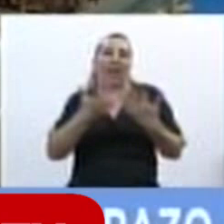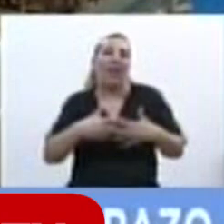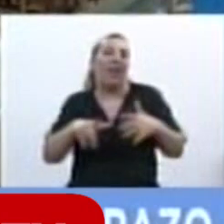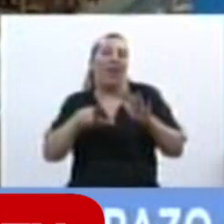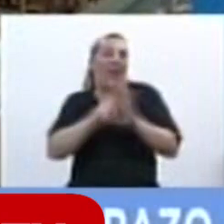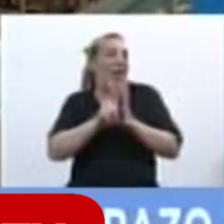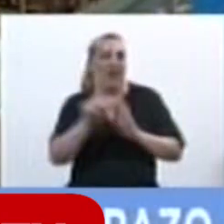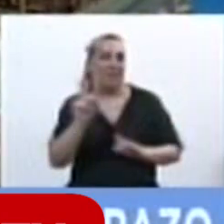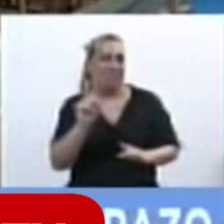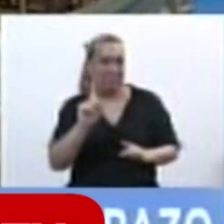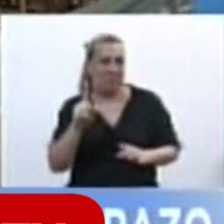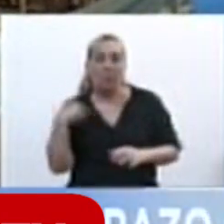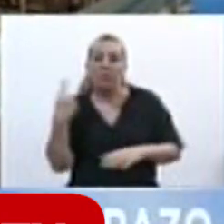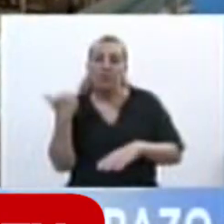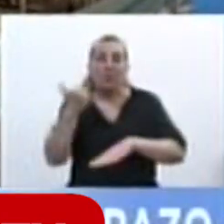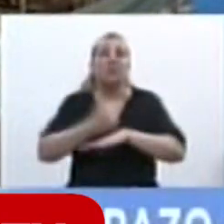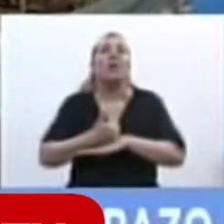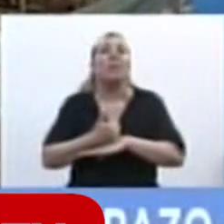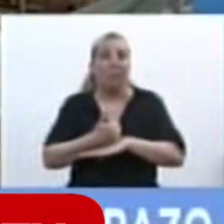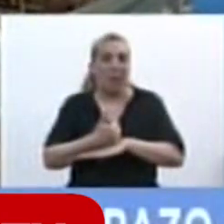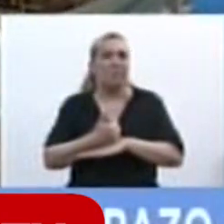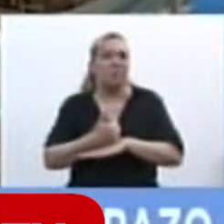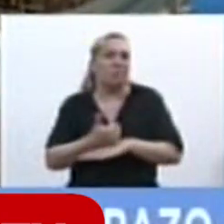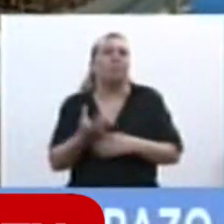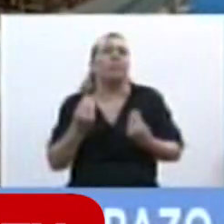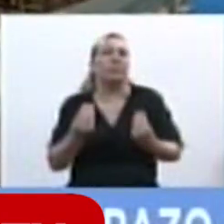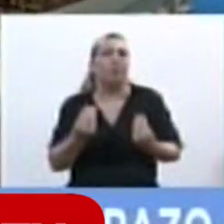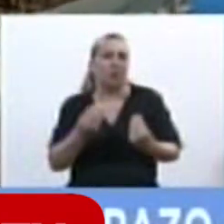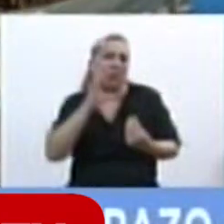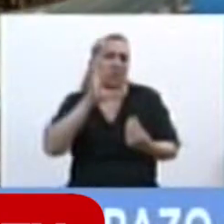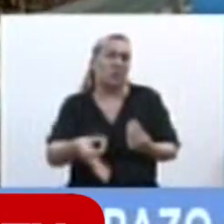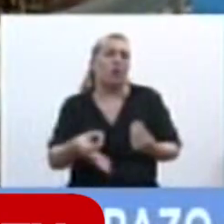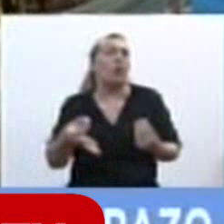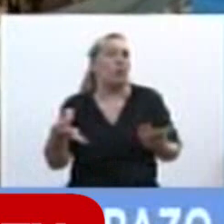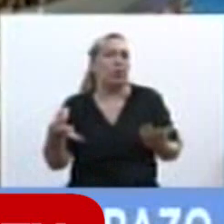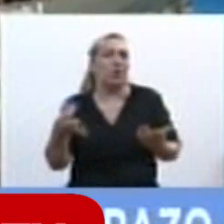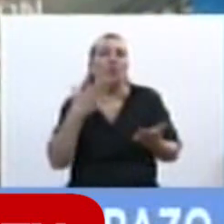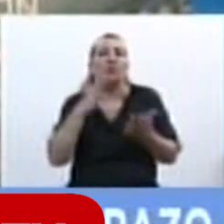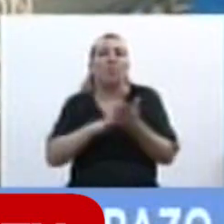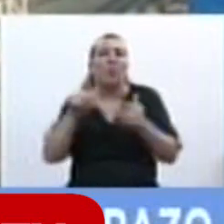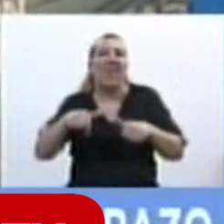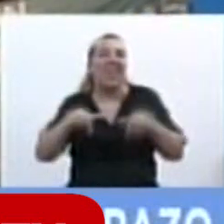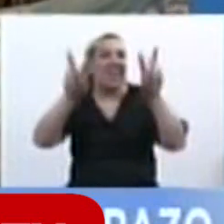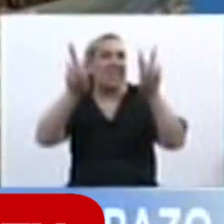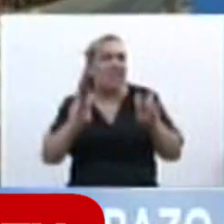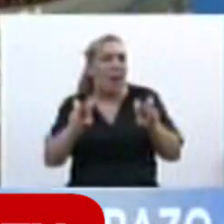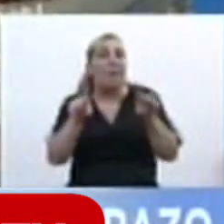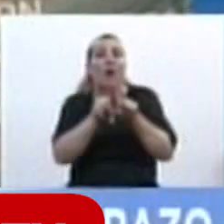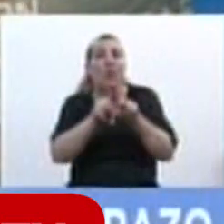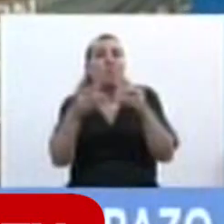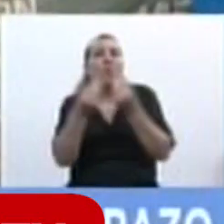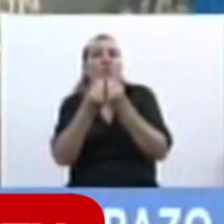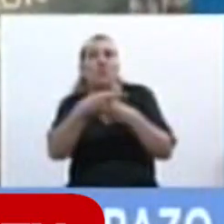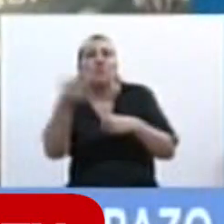Estamos aquí porque es notorio, palpable, que con respecto a este tema, como tantos otros temas,